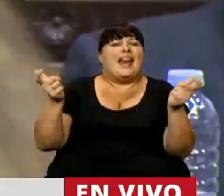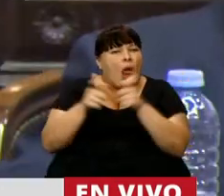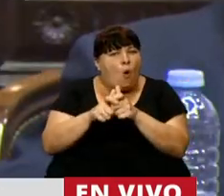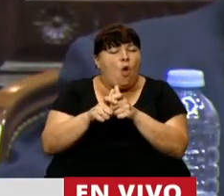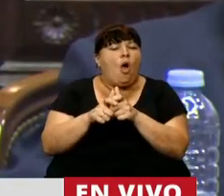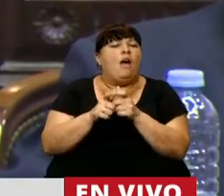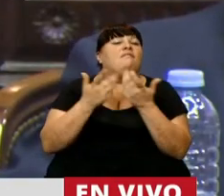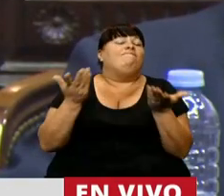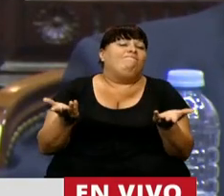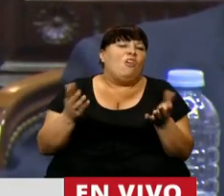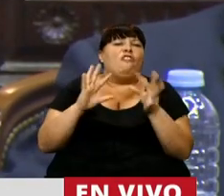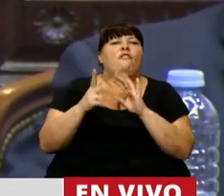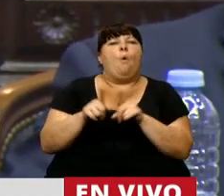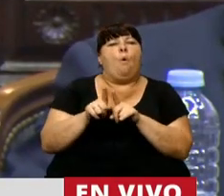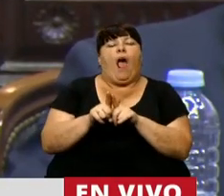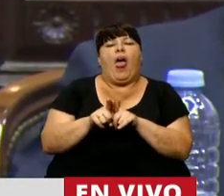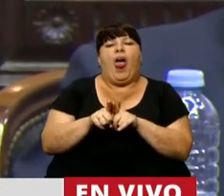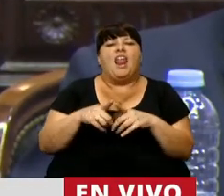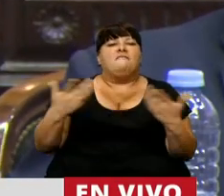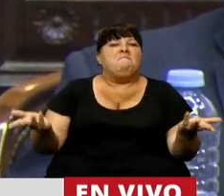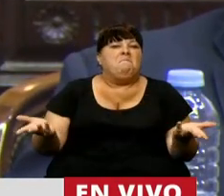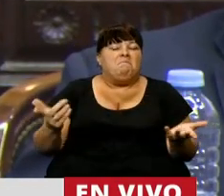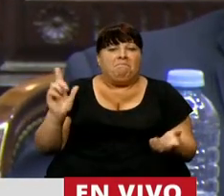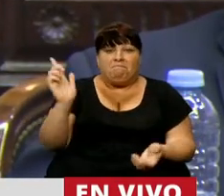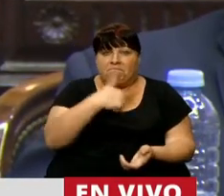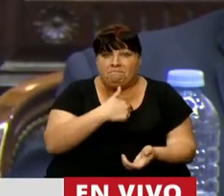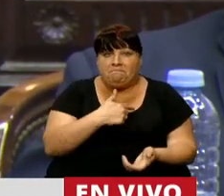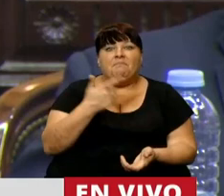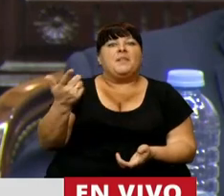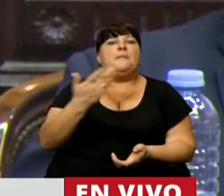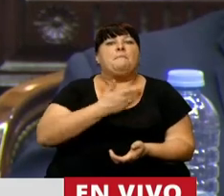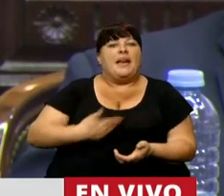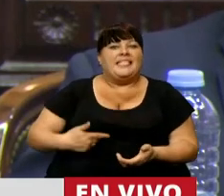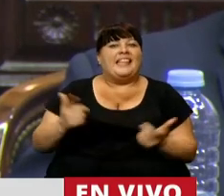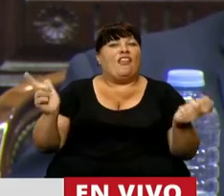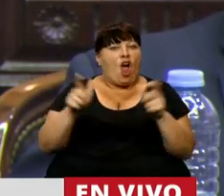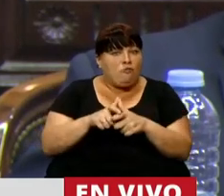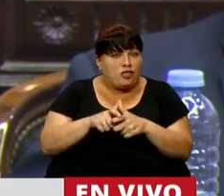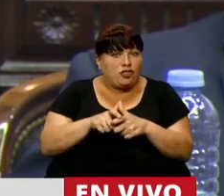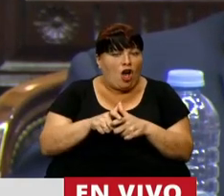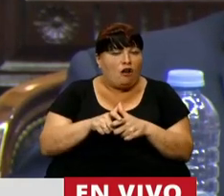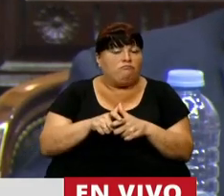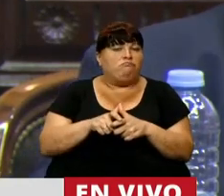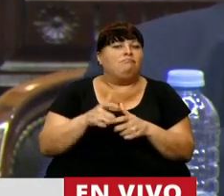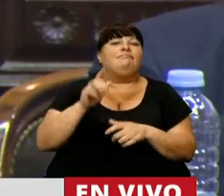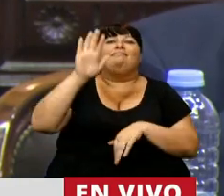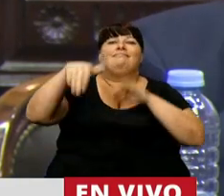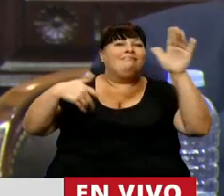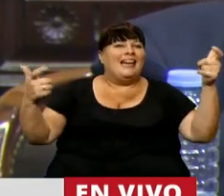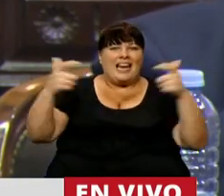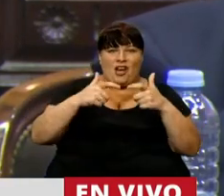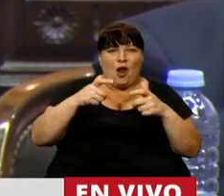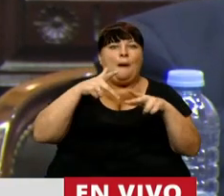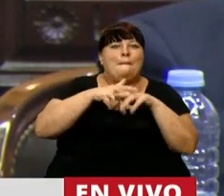y en una actitud absolutamente increíble, el Presidente de la Comisión no convocó